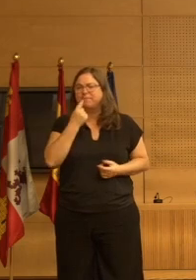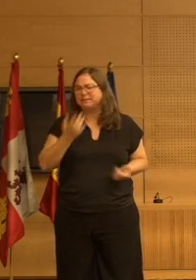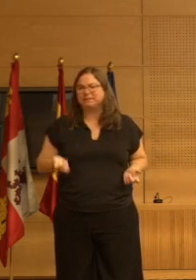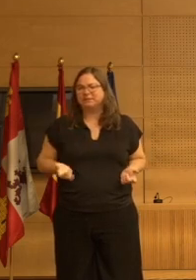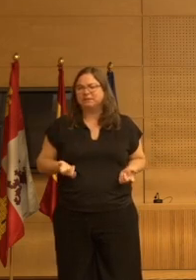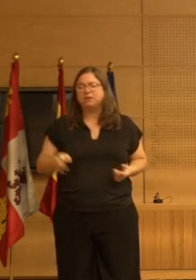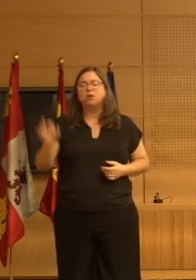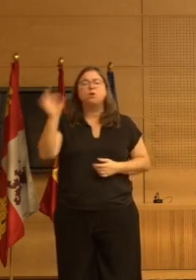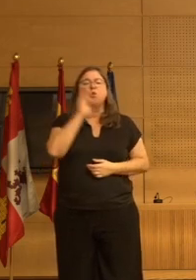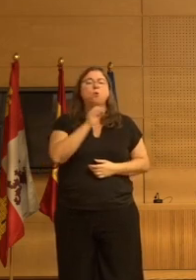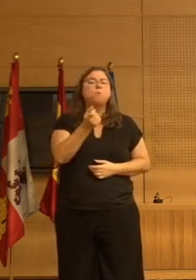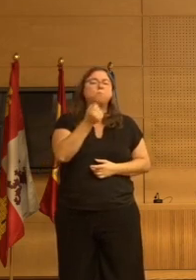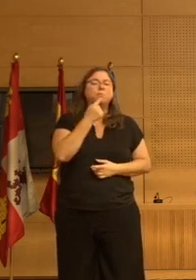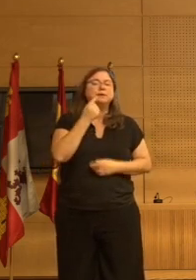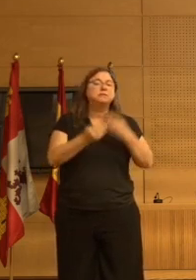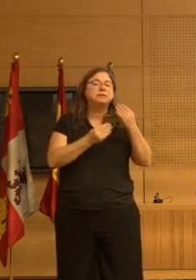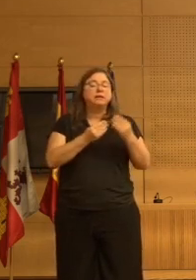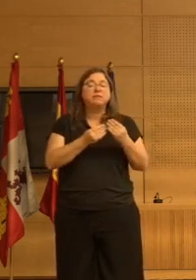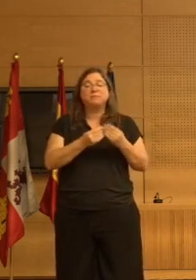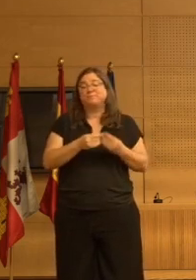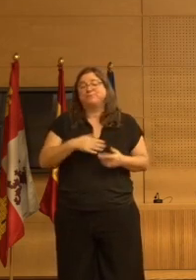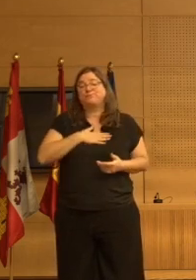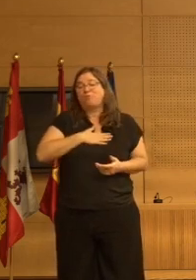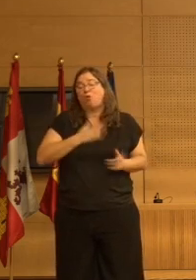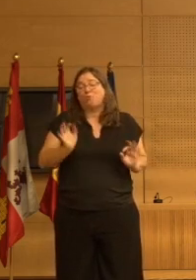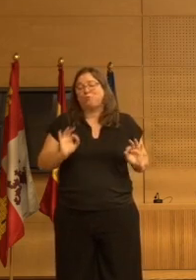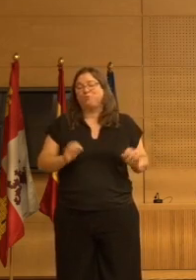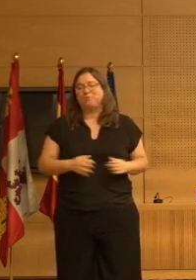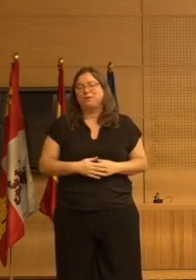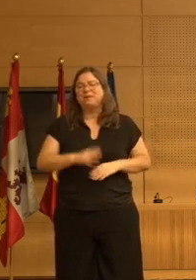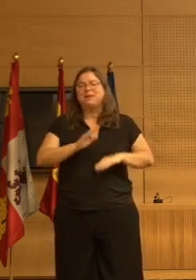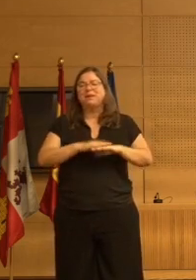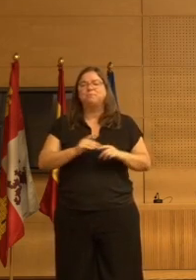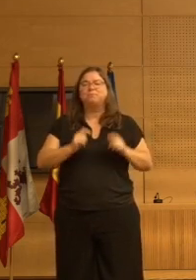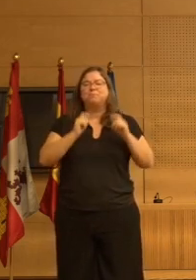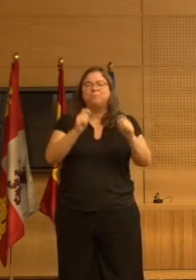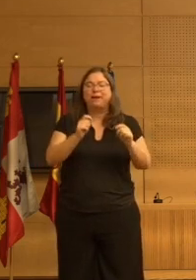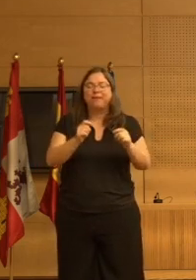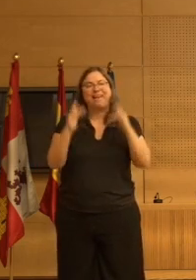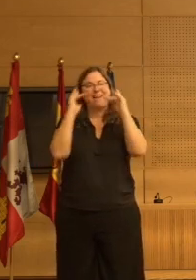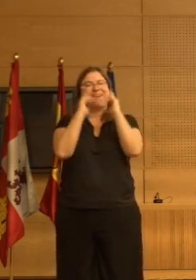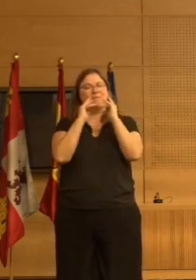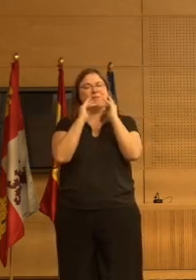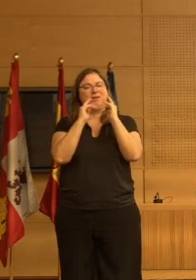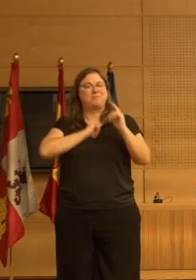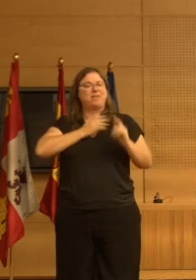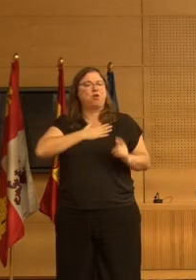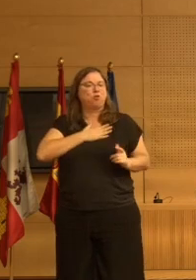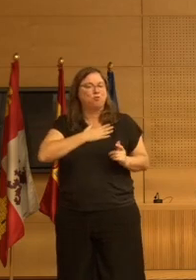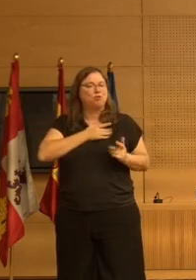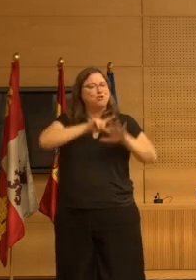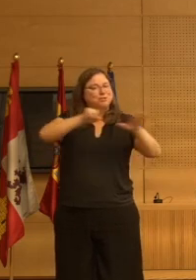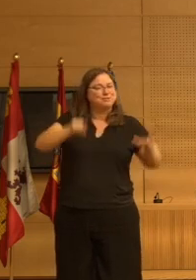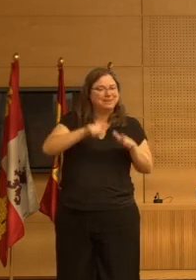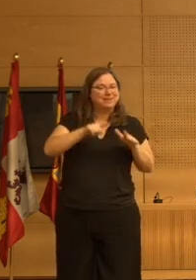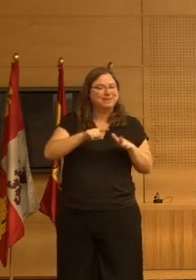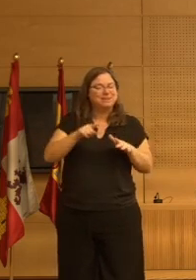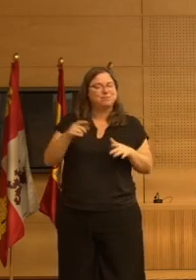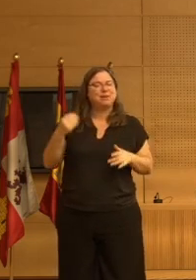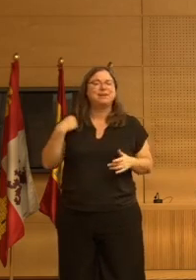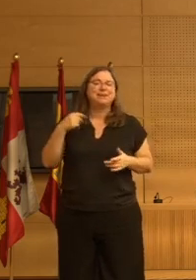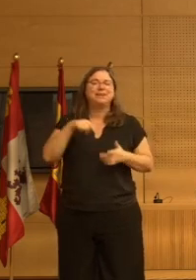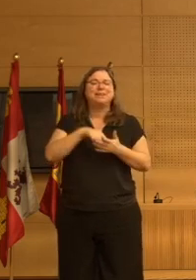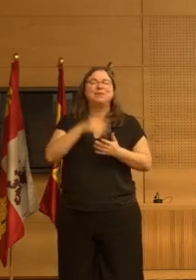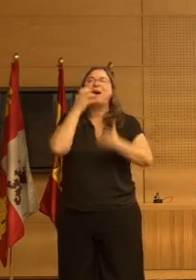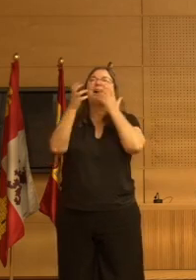o fármacos que simplemente se prescriben por conveniencia organizativa forzar permanencia en cama más de 6-8 horas para que un residente deje de